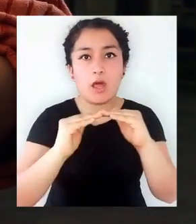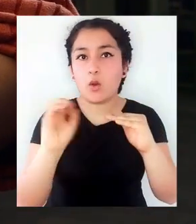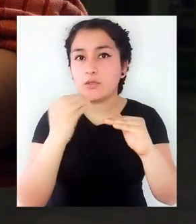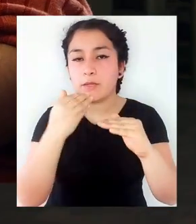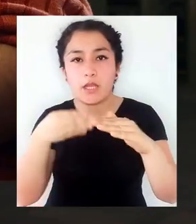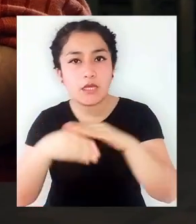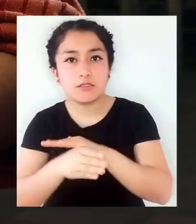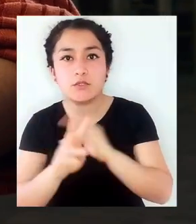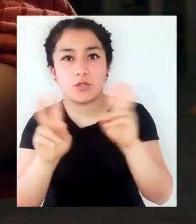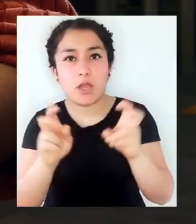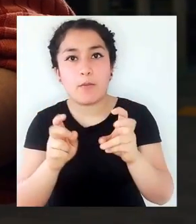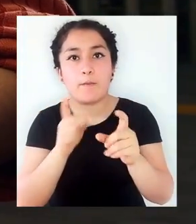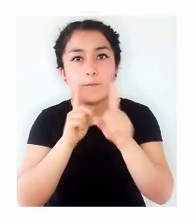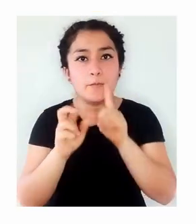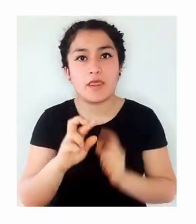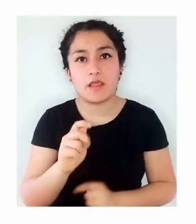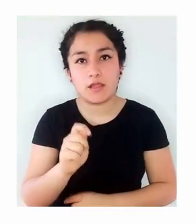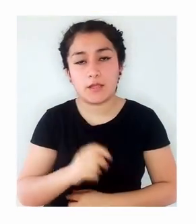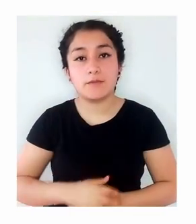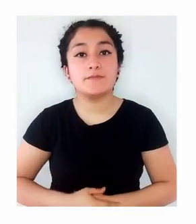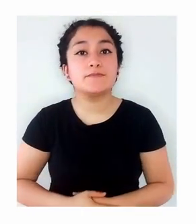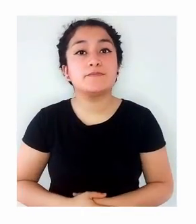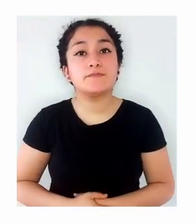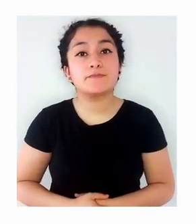o si había entrado por prueba de selección.